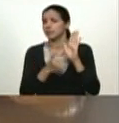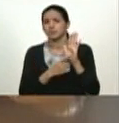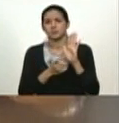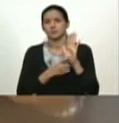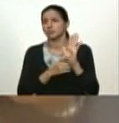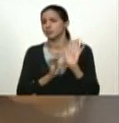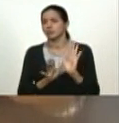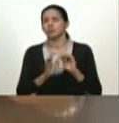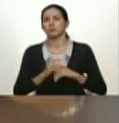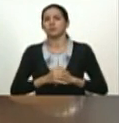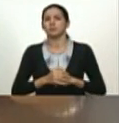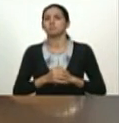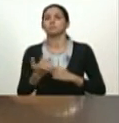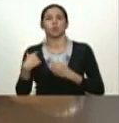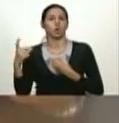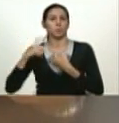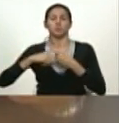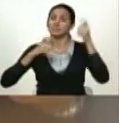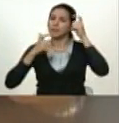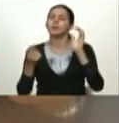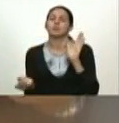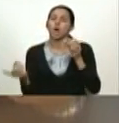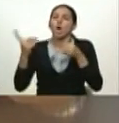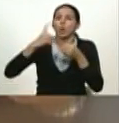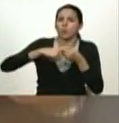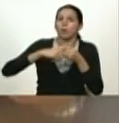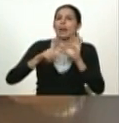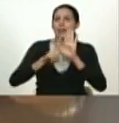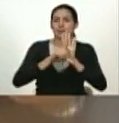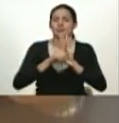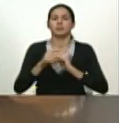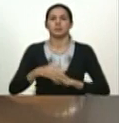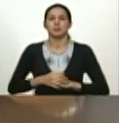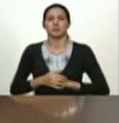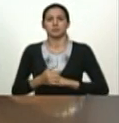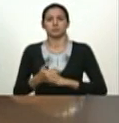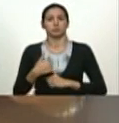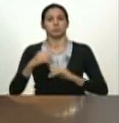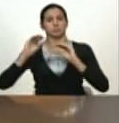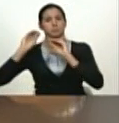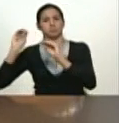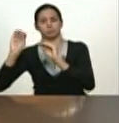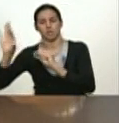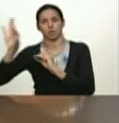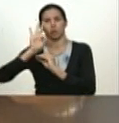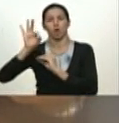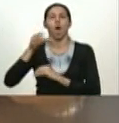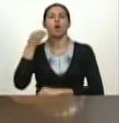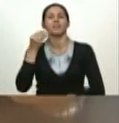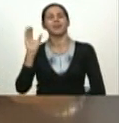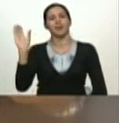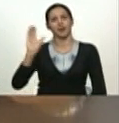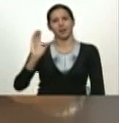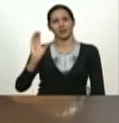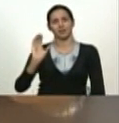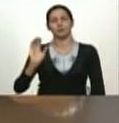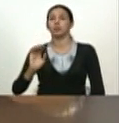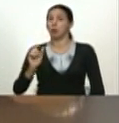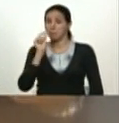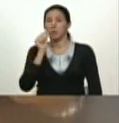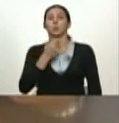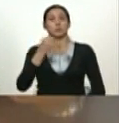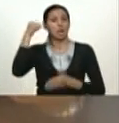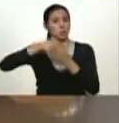y así lo incorporó el comandante Chávez y yo he convocado a un joven caraqueño de las nuevas generaciones luchador